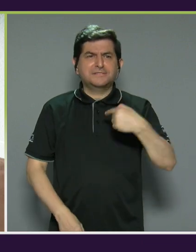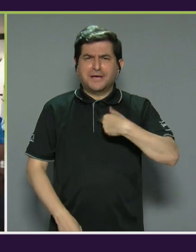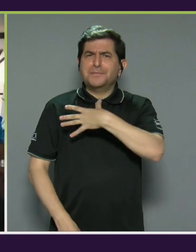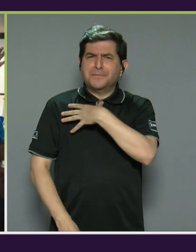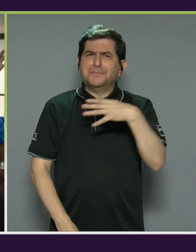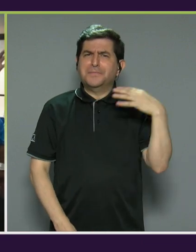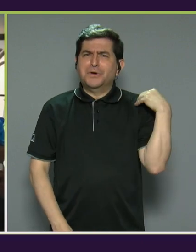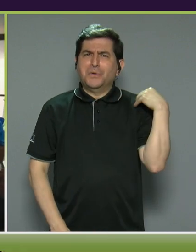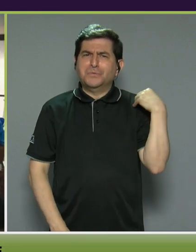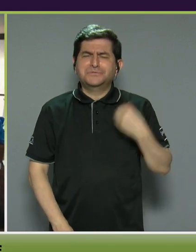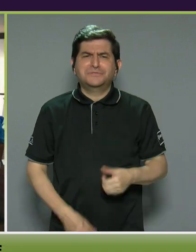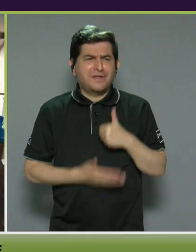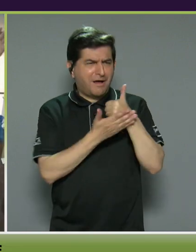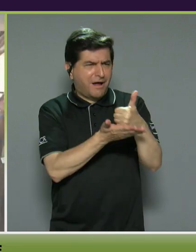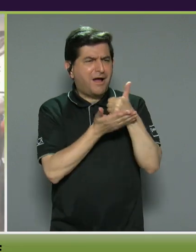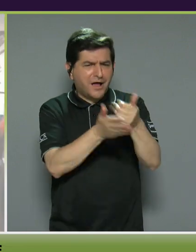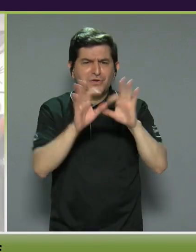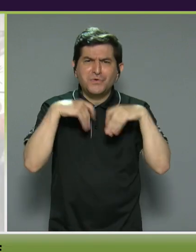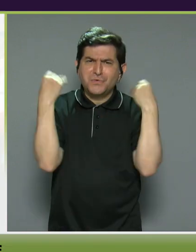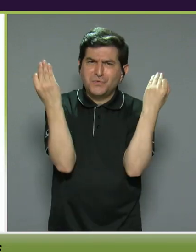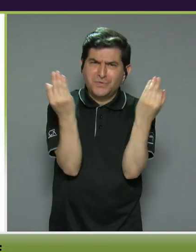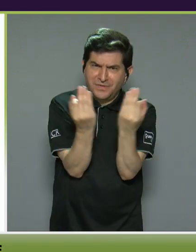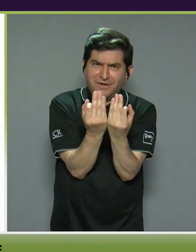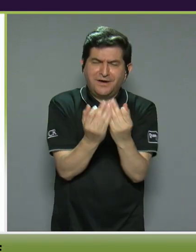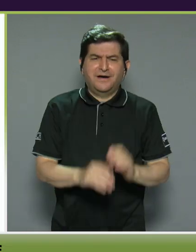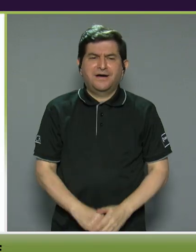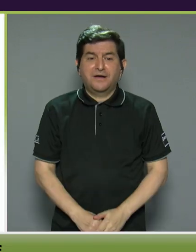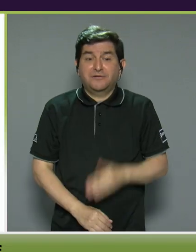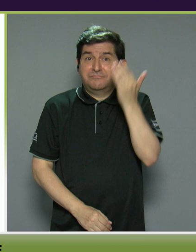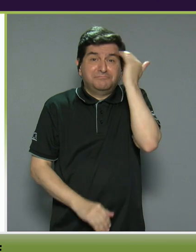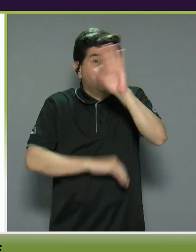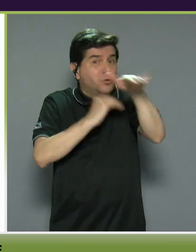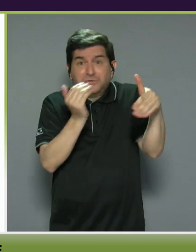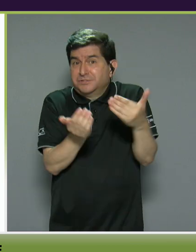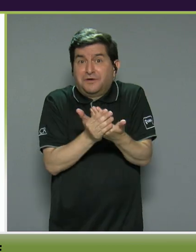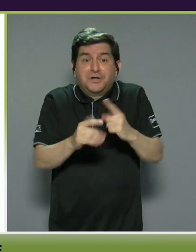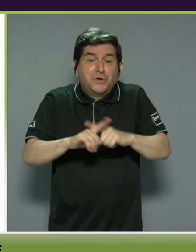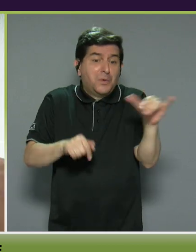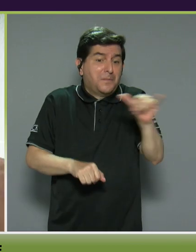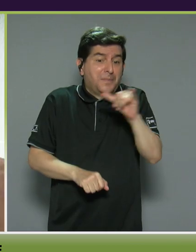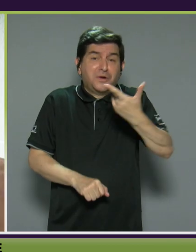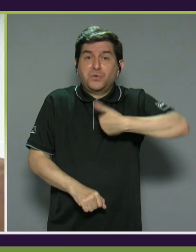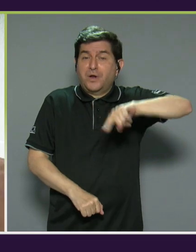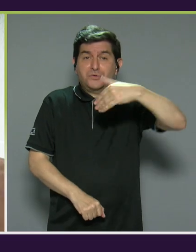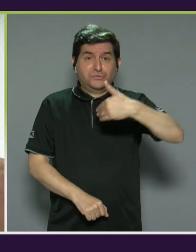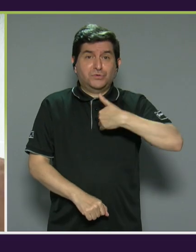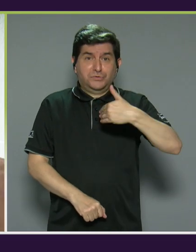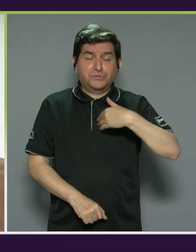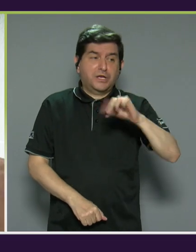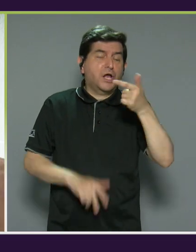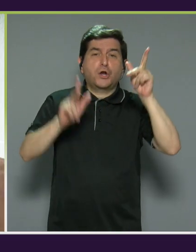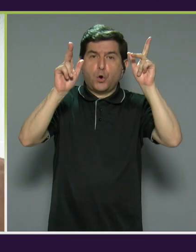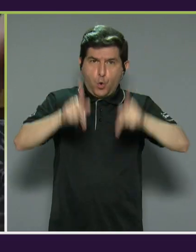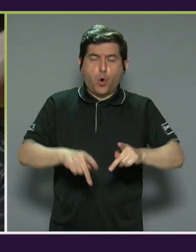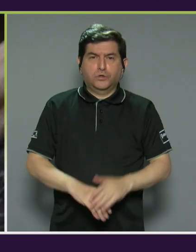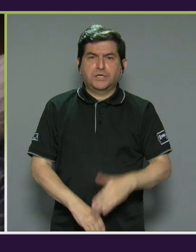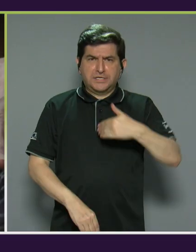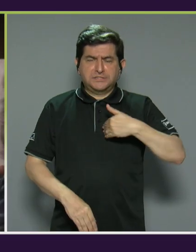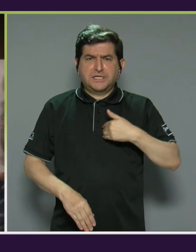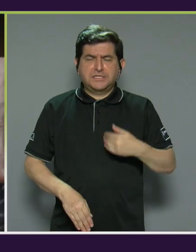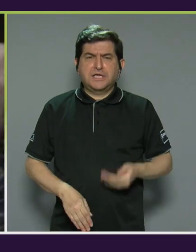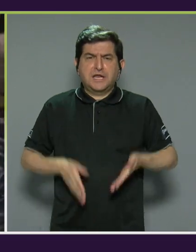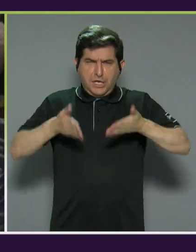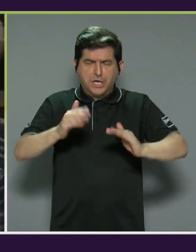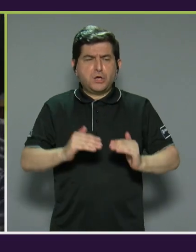muchísimo poder ayudar a las familias. No lo sabemos todo, pero igualmente tenemos a otras personas que tienen hijos más